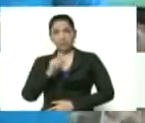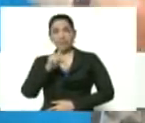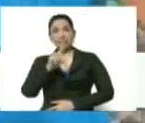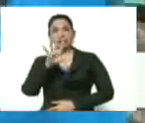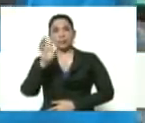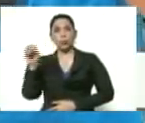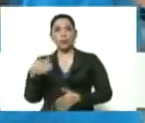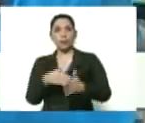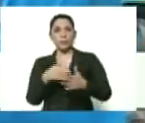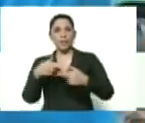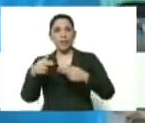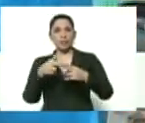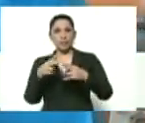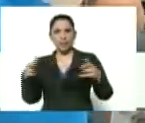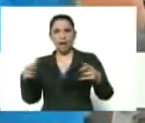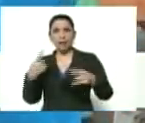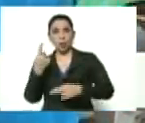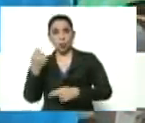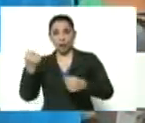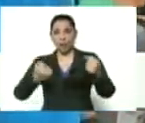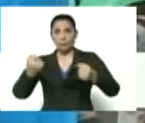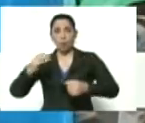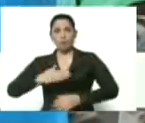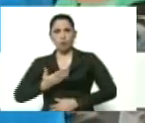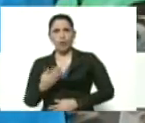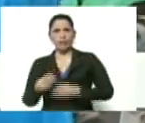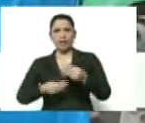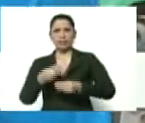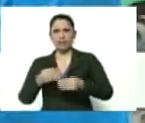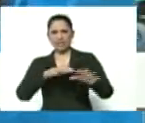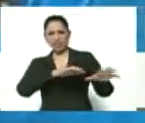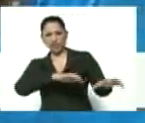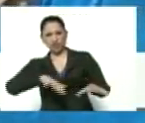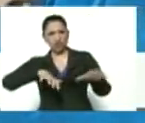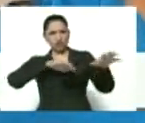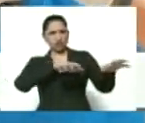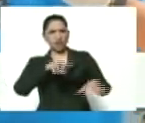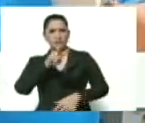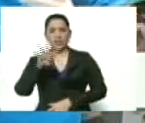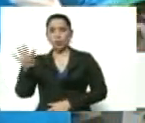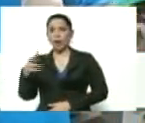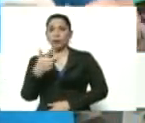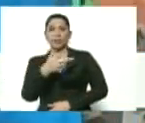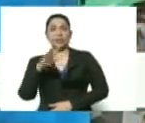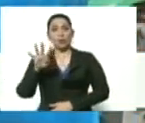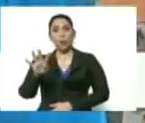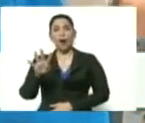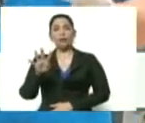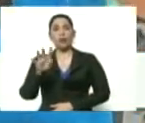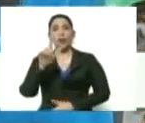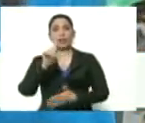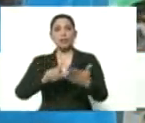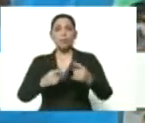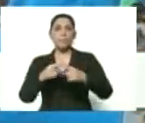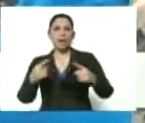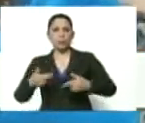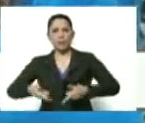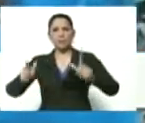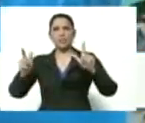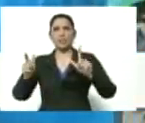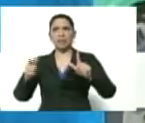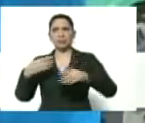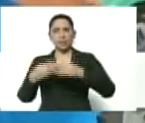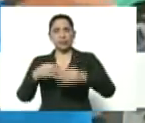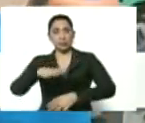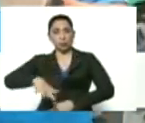mil hectáreas, un tractor que se le puede pegar una rastra de 24, 32 y 44 discos, que nos permitirá en todo el